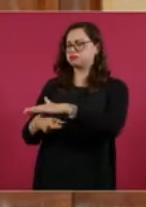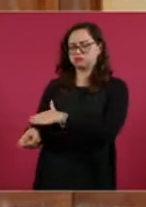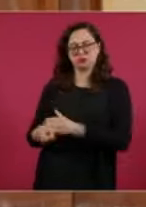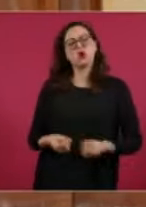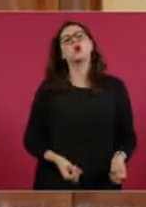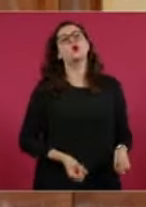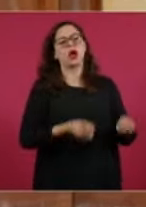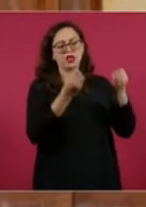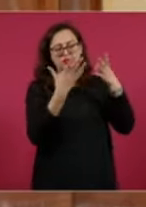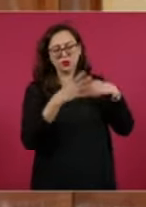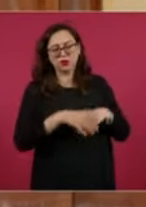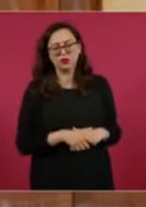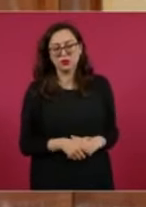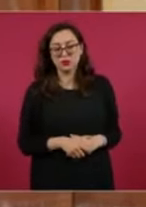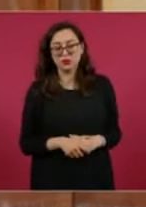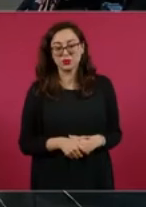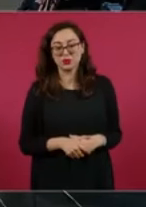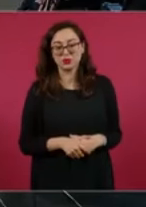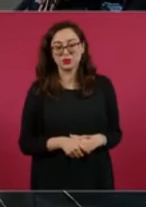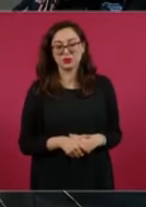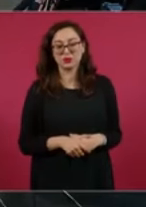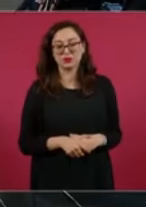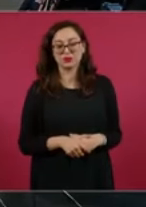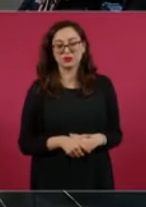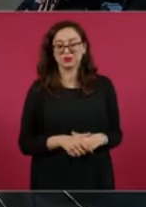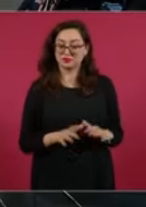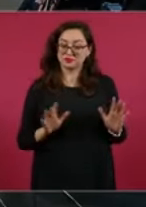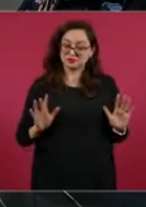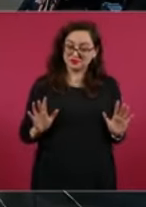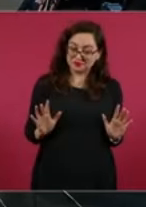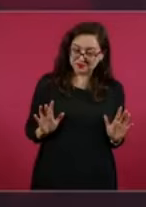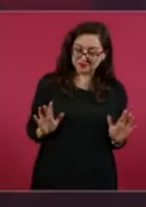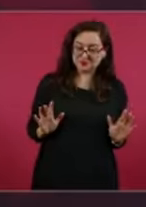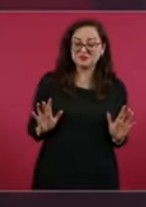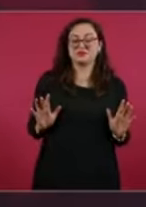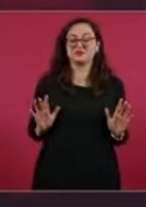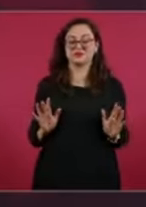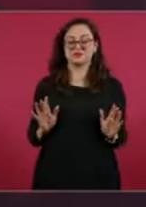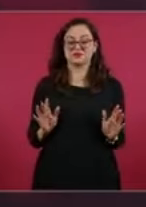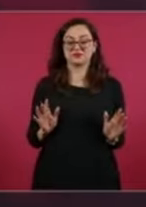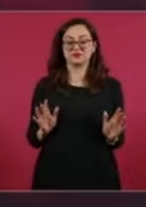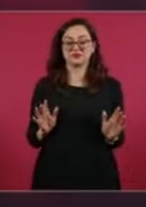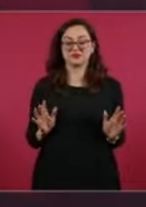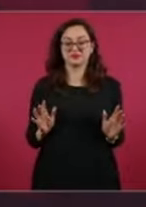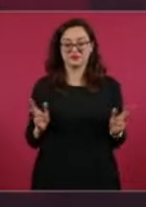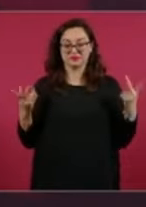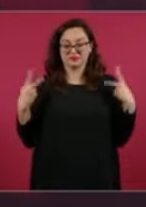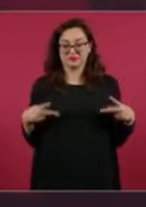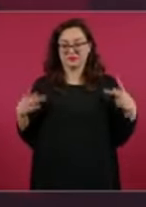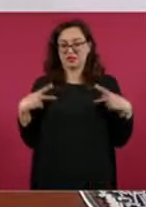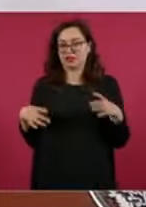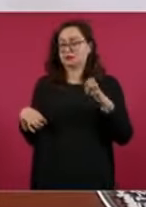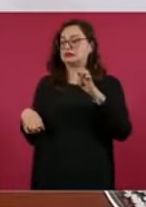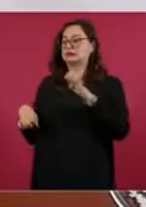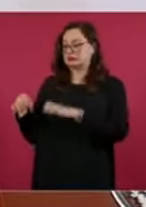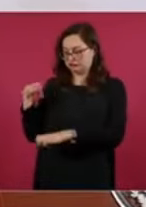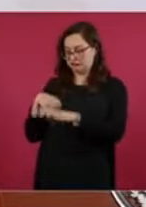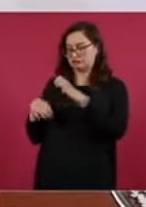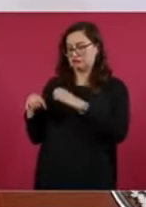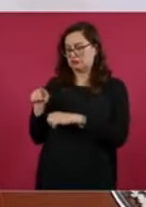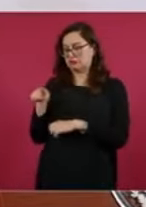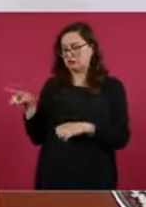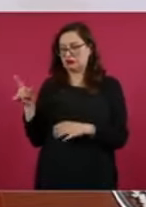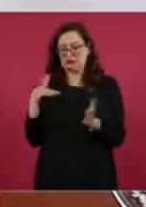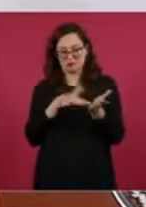cuánto menos a los que le dieron dinero les debería